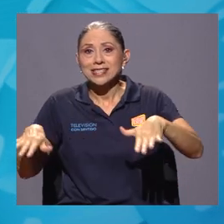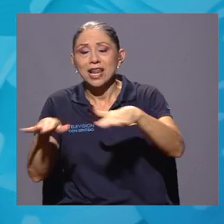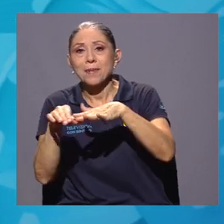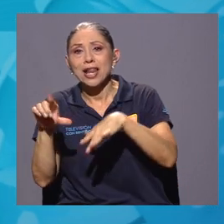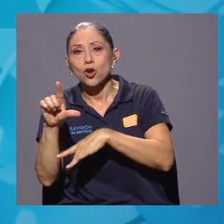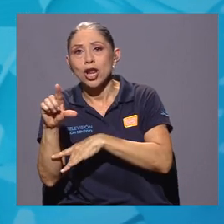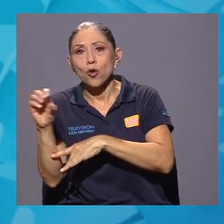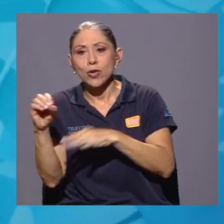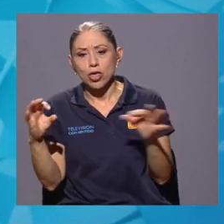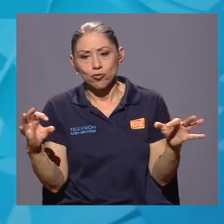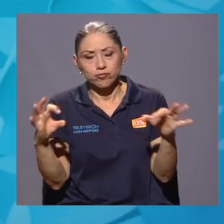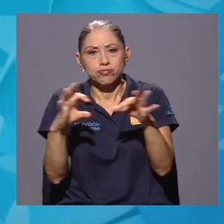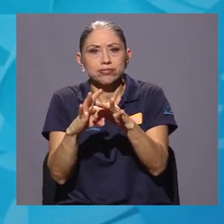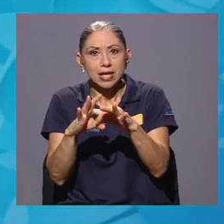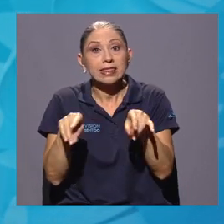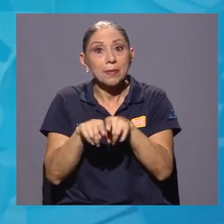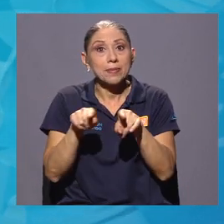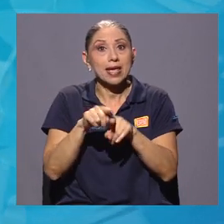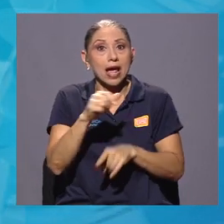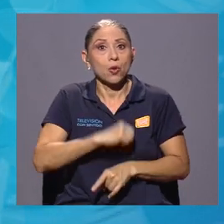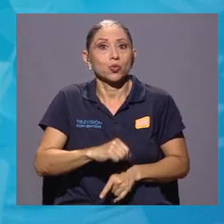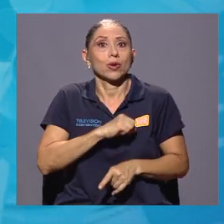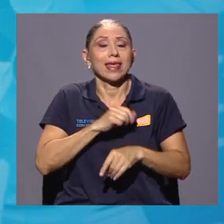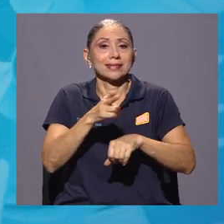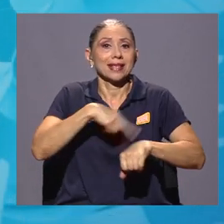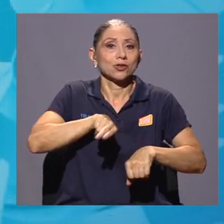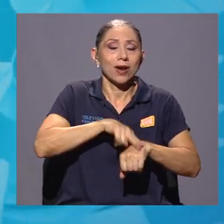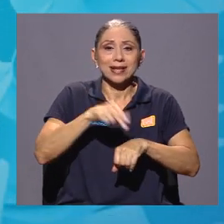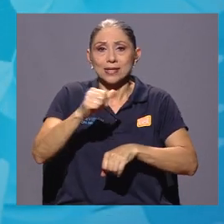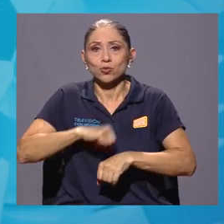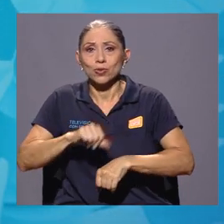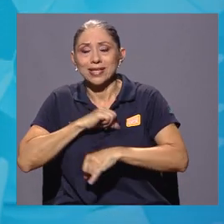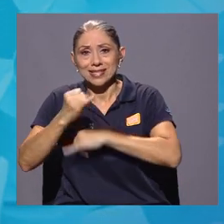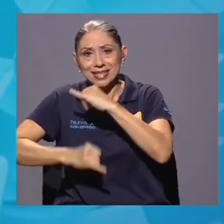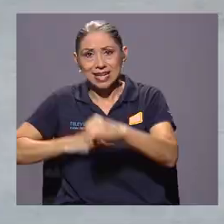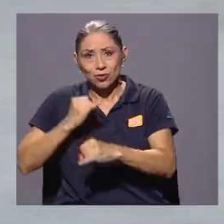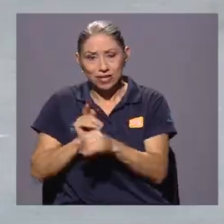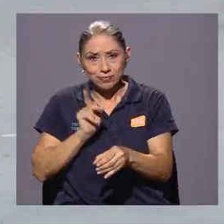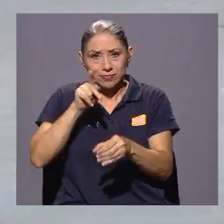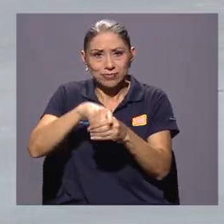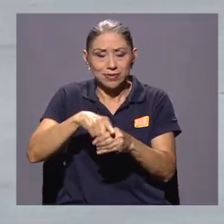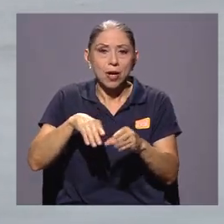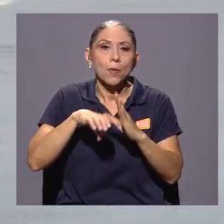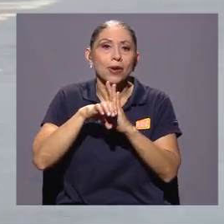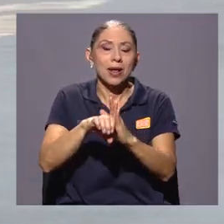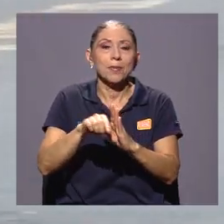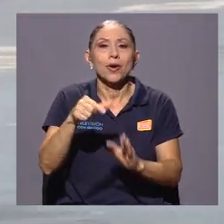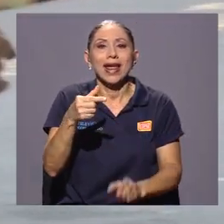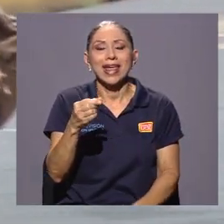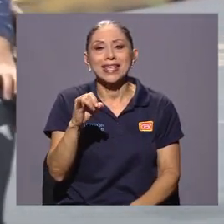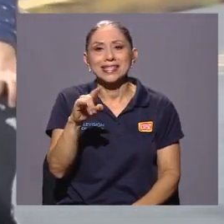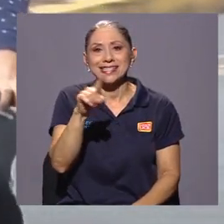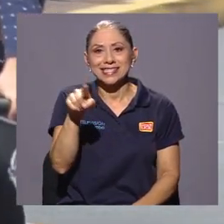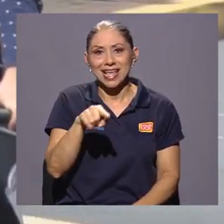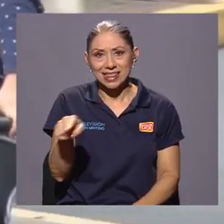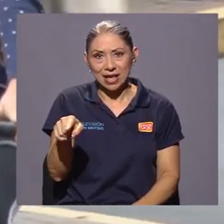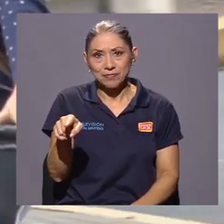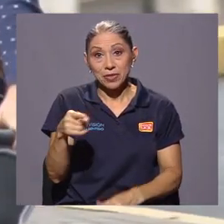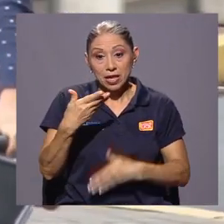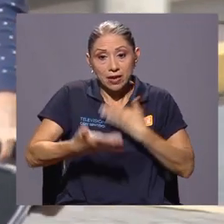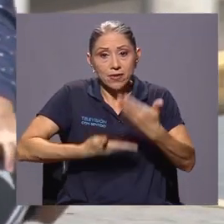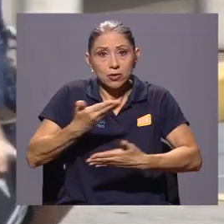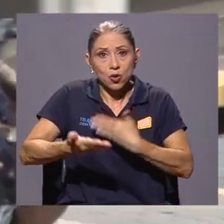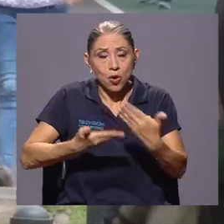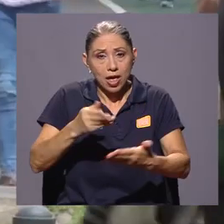y tendremos la participación de autoridades tanto nacionales como internacionales, como lo es la GIZ, que va a estar colaborando en la